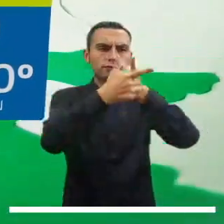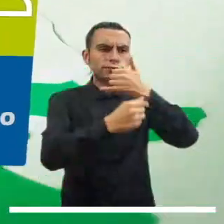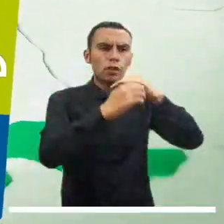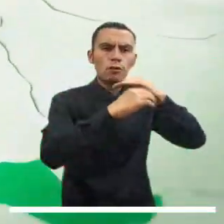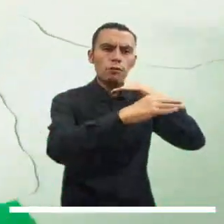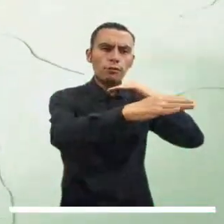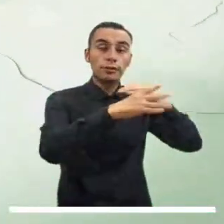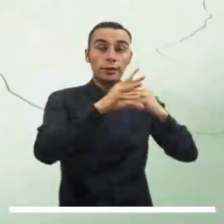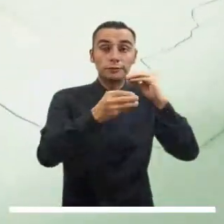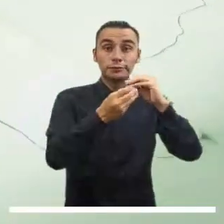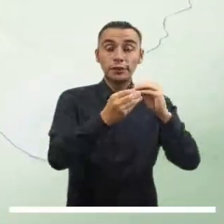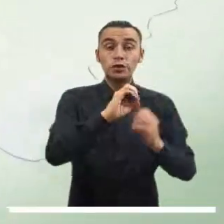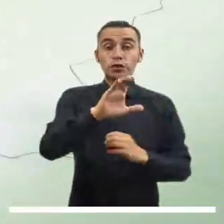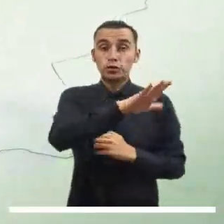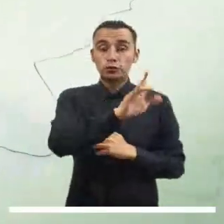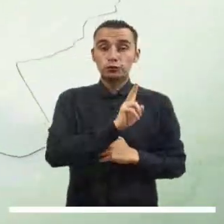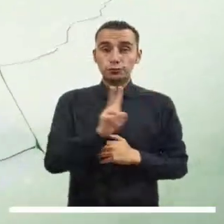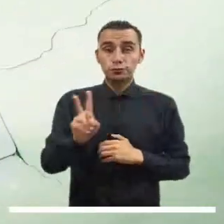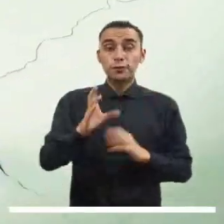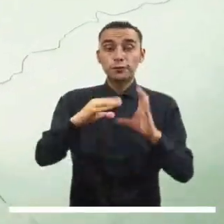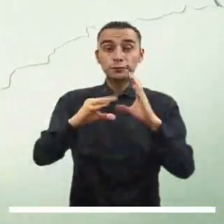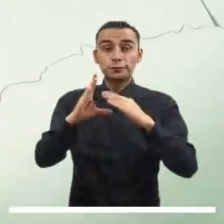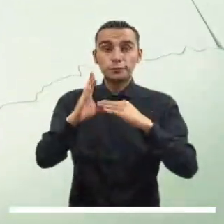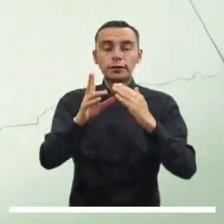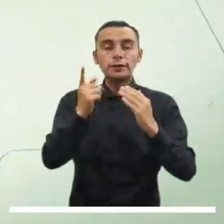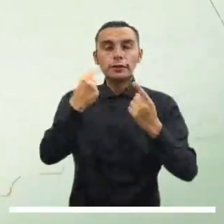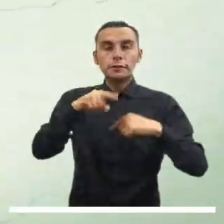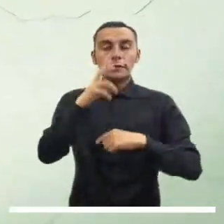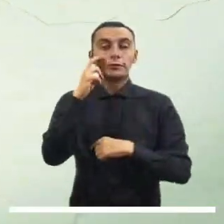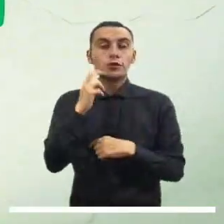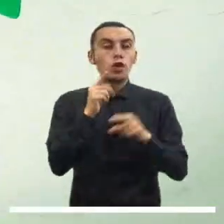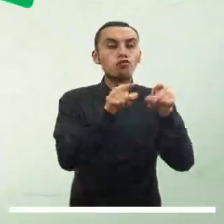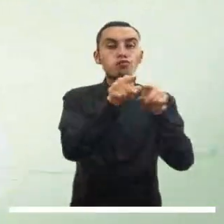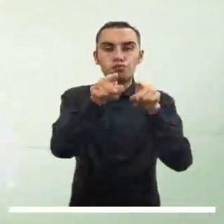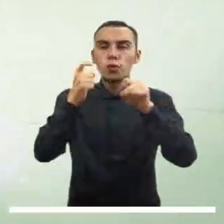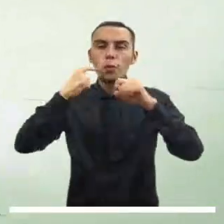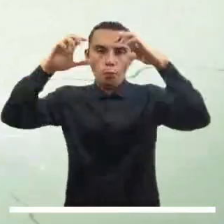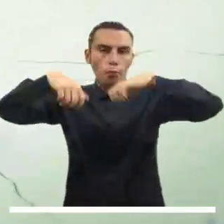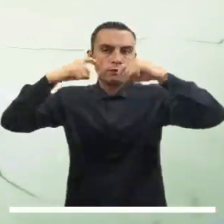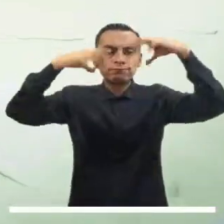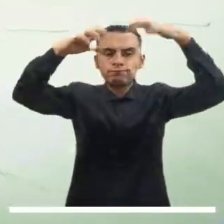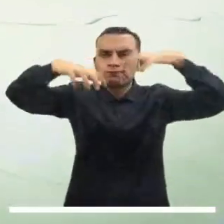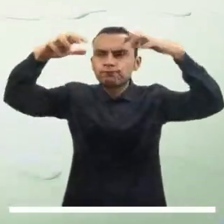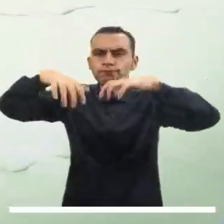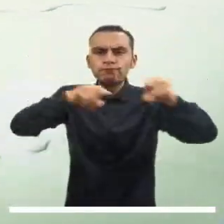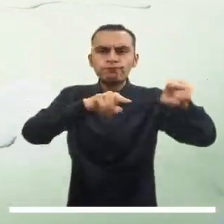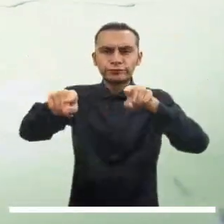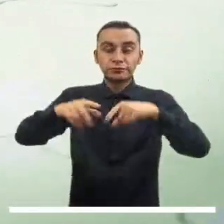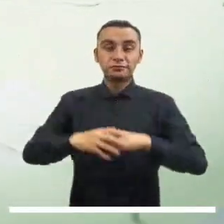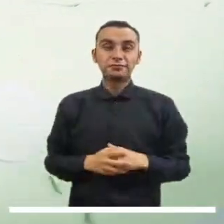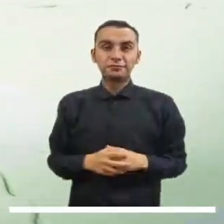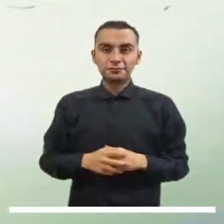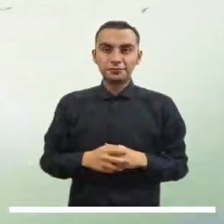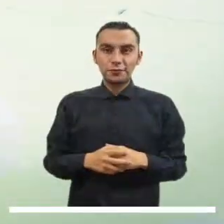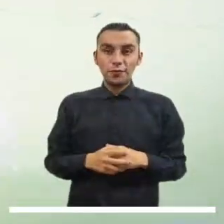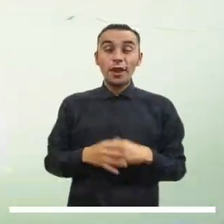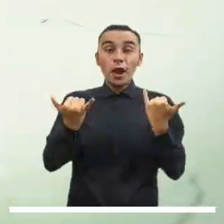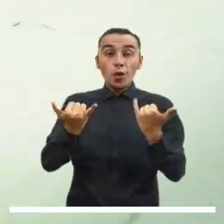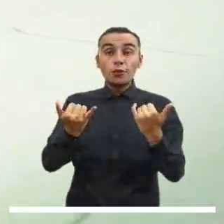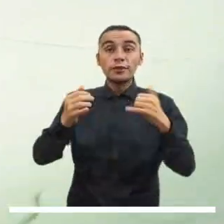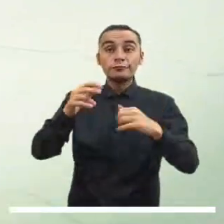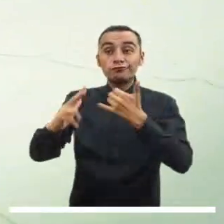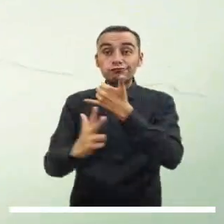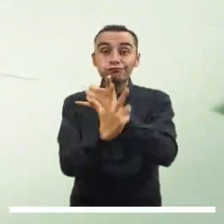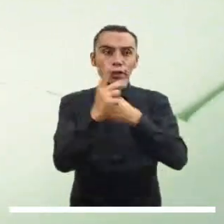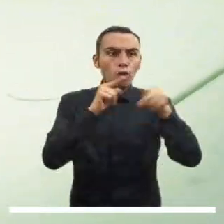Cauca y Chocó se esperan algunas precipitaciones. Salvo por algunas lluvias excepcionales y ligeras en Tolima y el eje